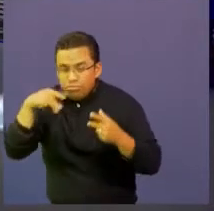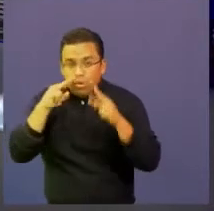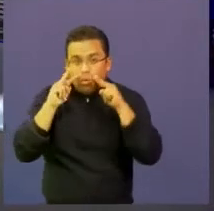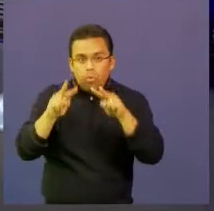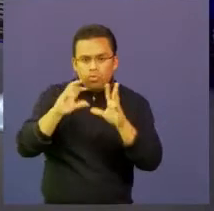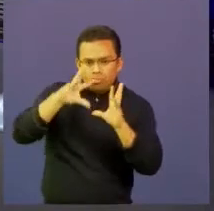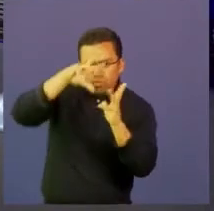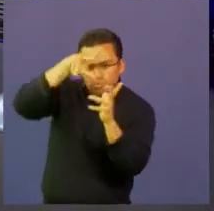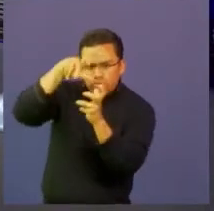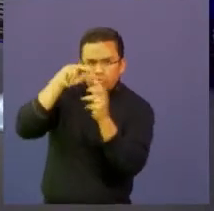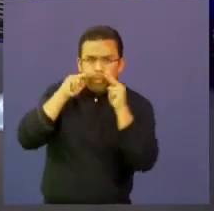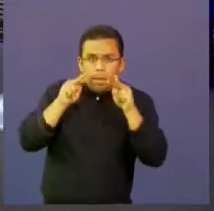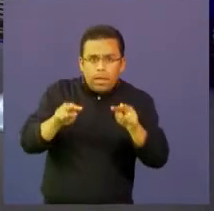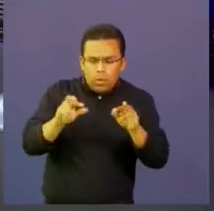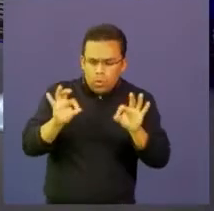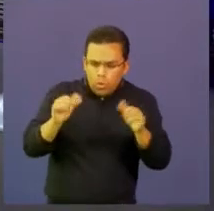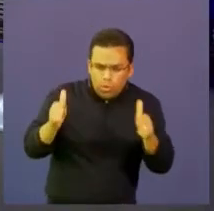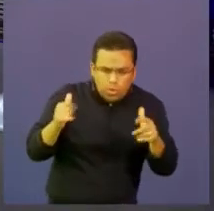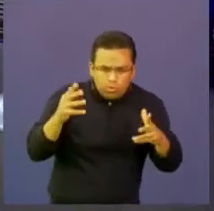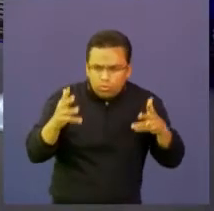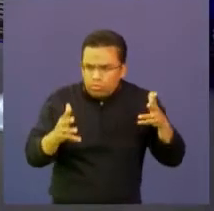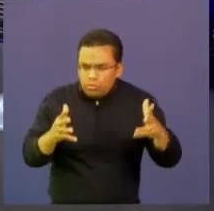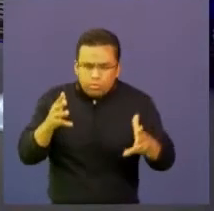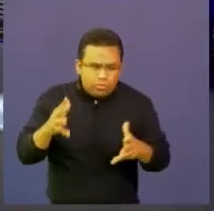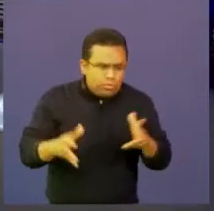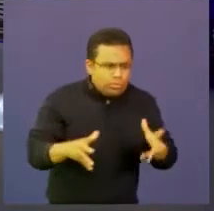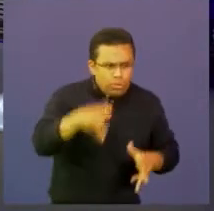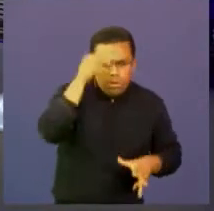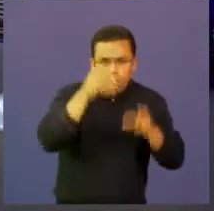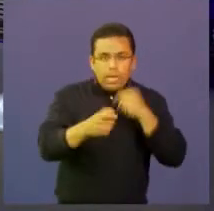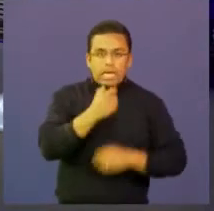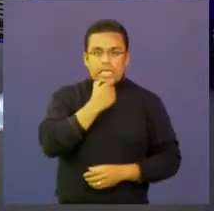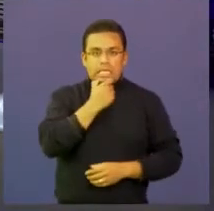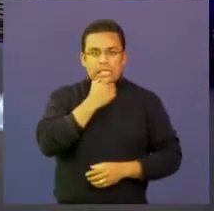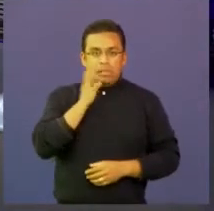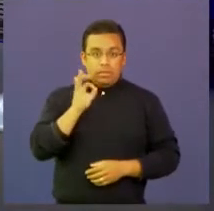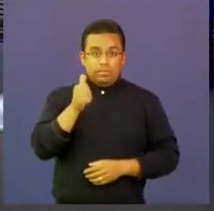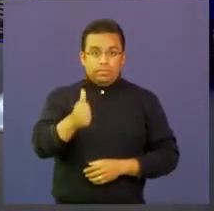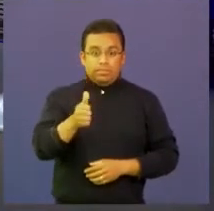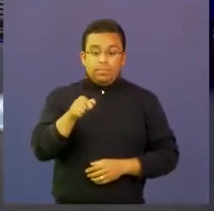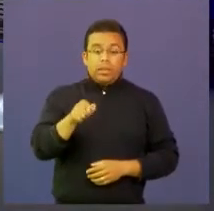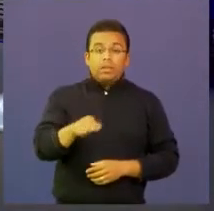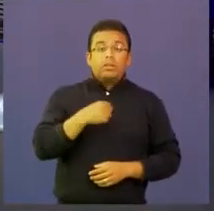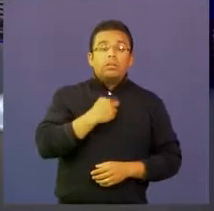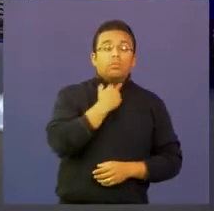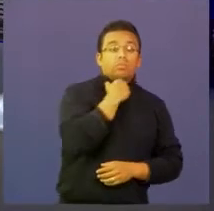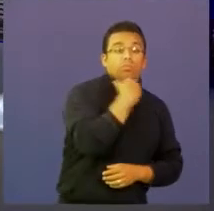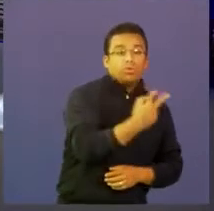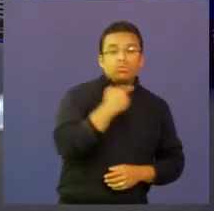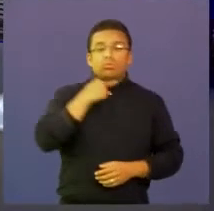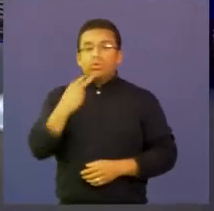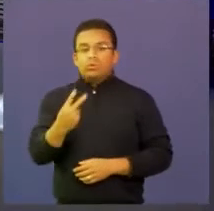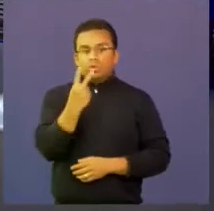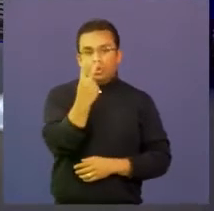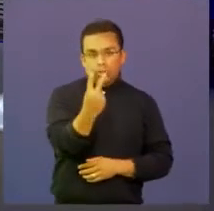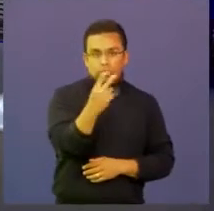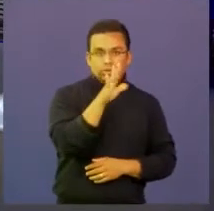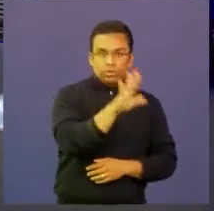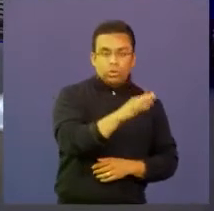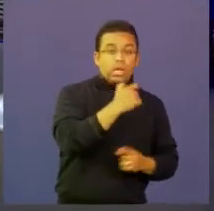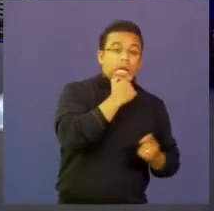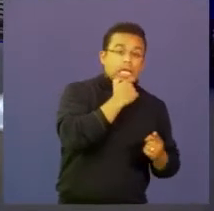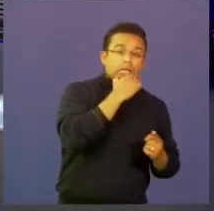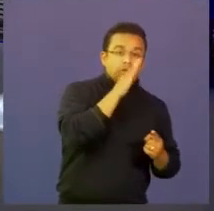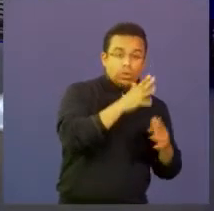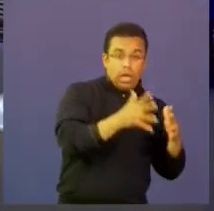dedicado a poder aprender inglés. Tiene dos acentos nativos, ya sea inglés